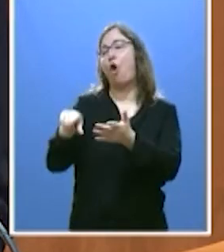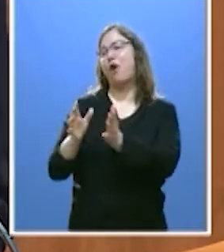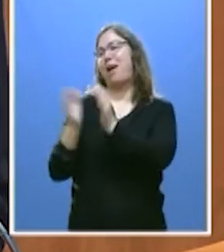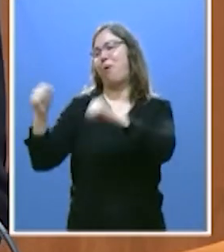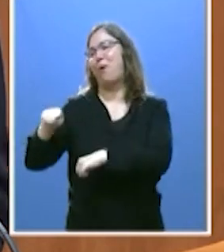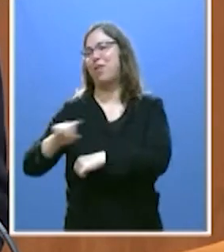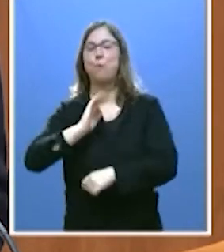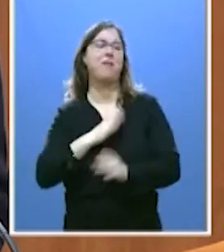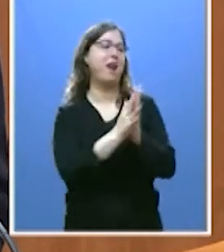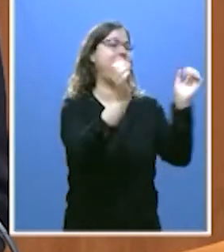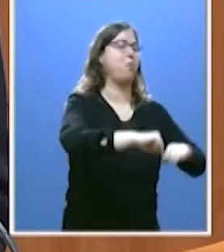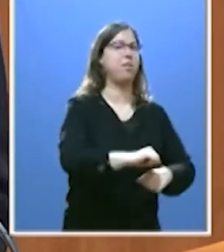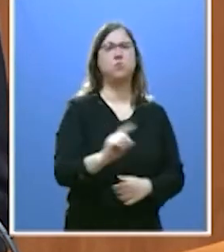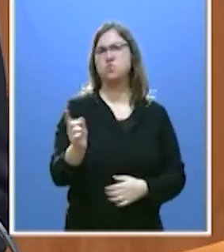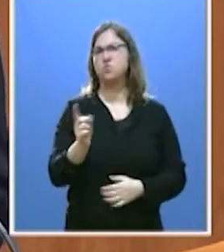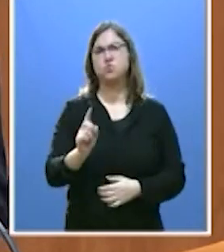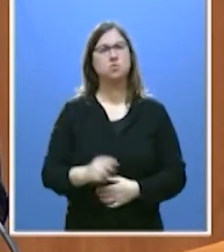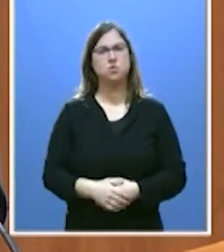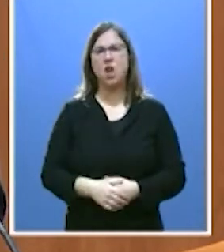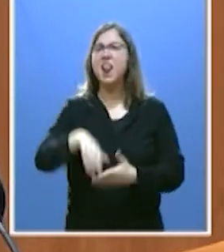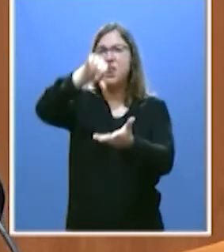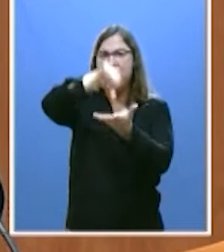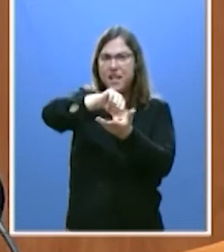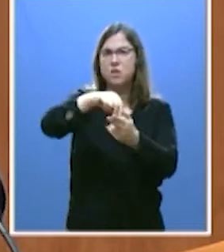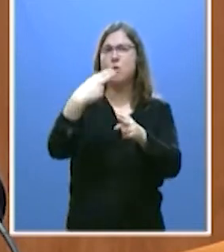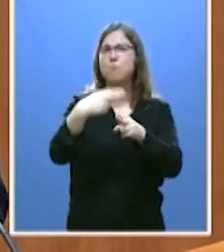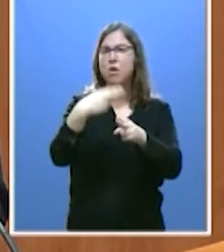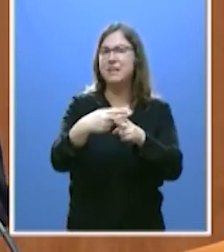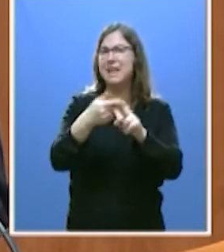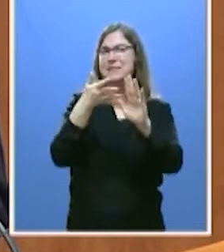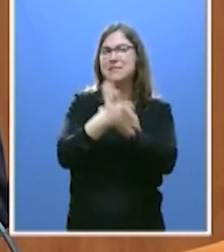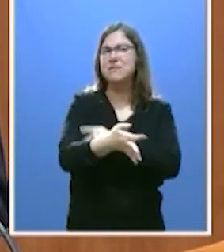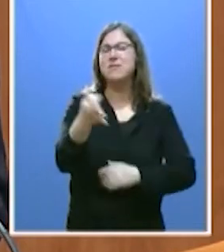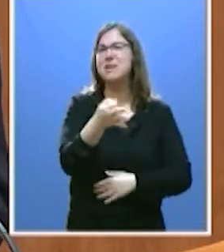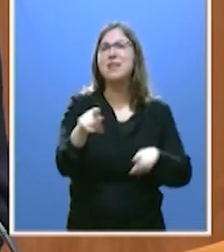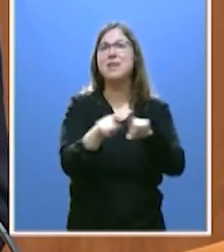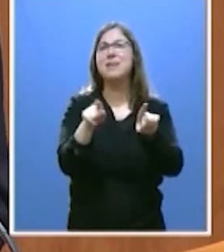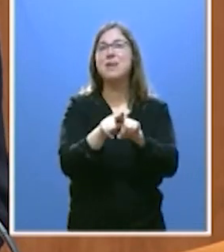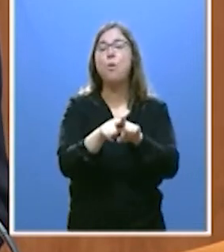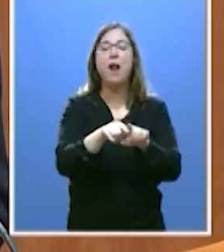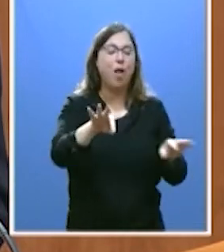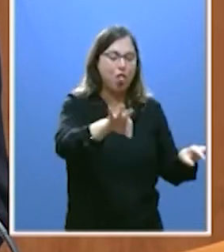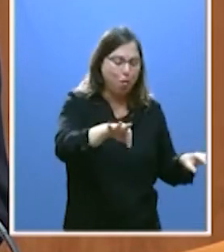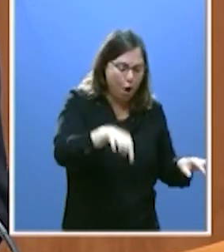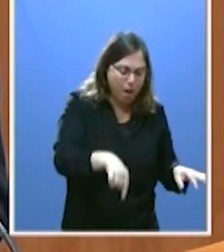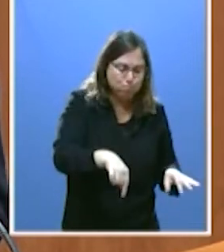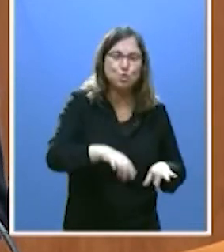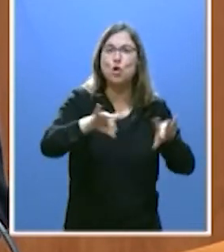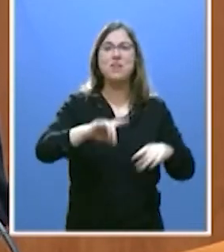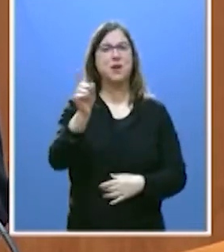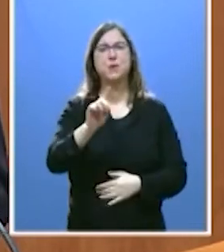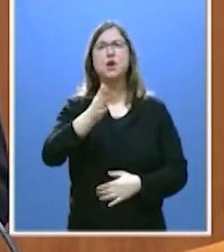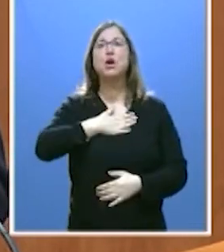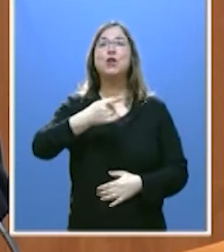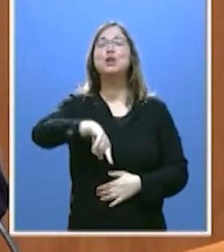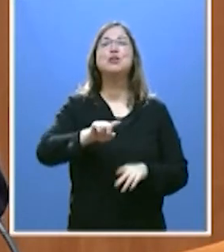y mañana con otro. El centro no es un lugar geográfico. No somos